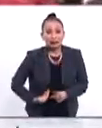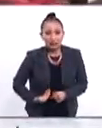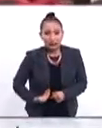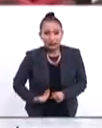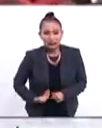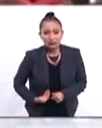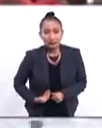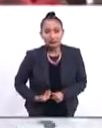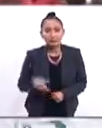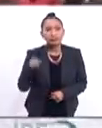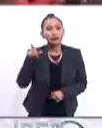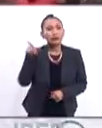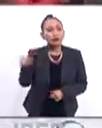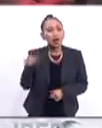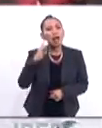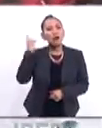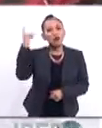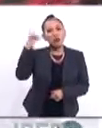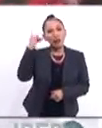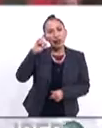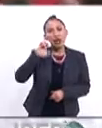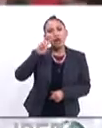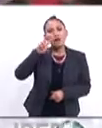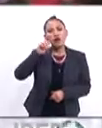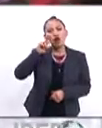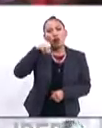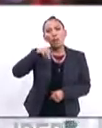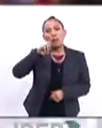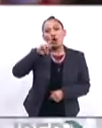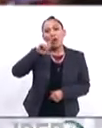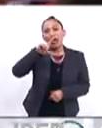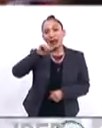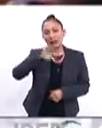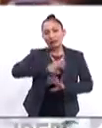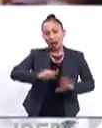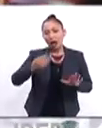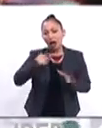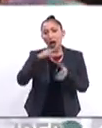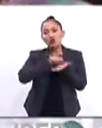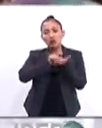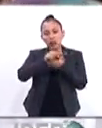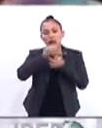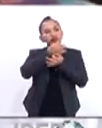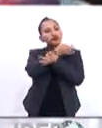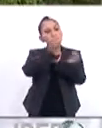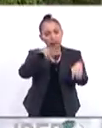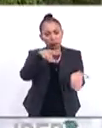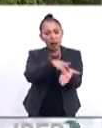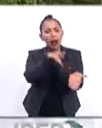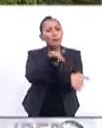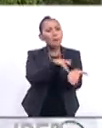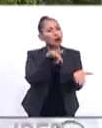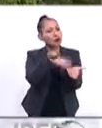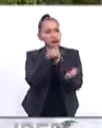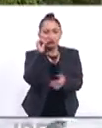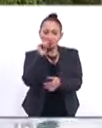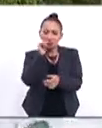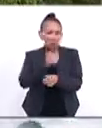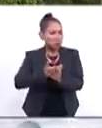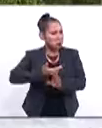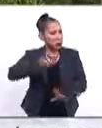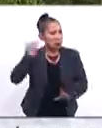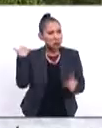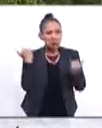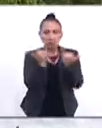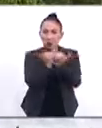de Bolivia, Evo Morales, también ya publicó vía Twitter que apoya, como lo ha hecho